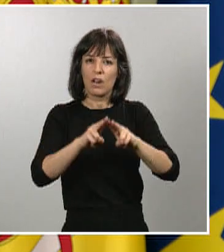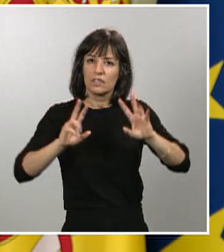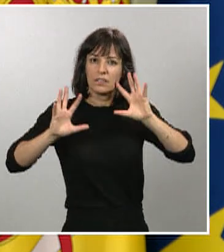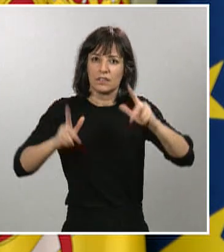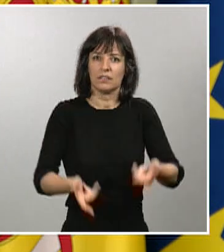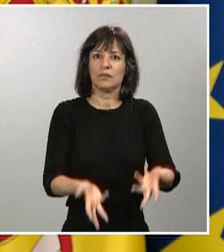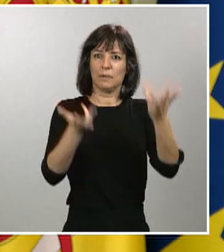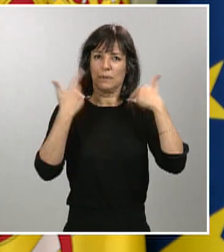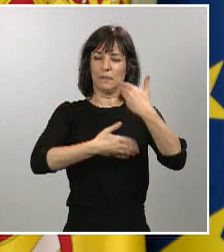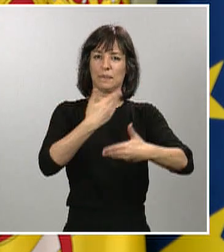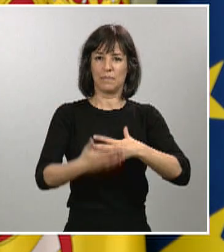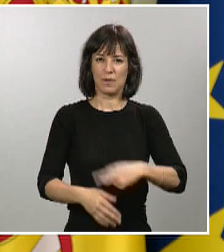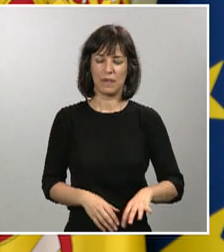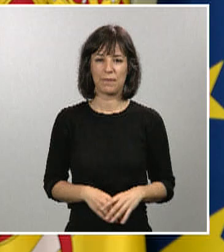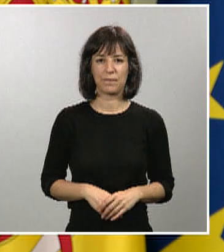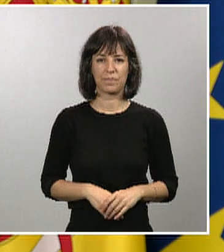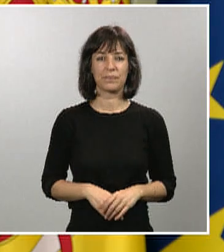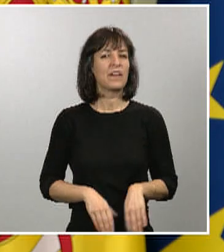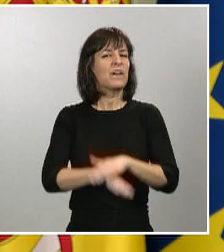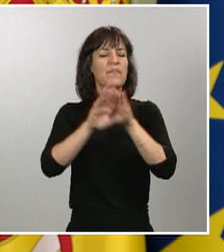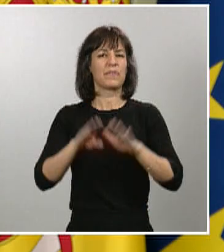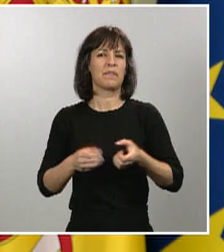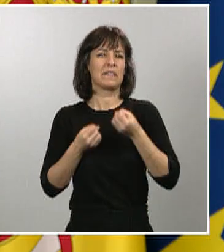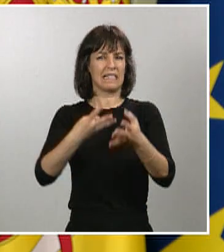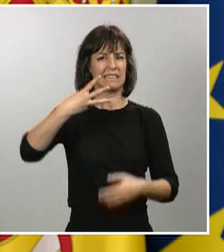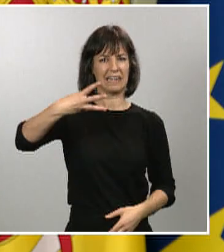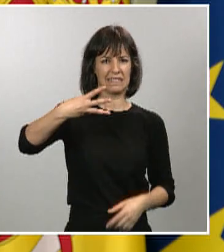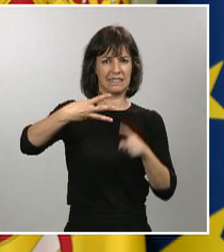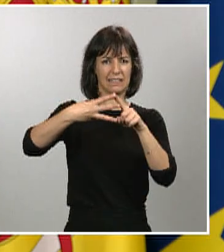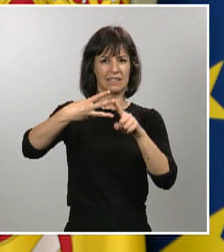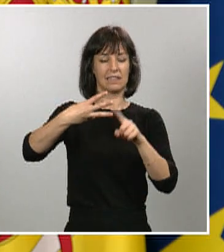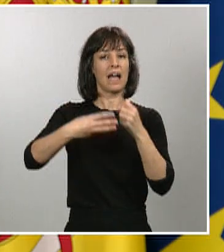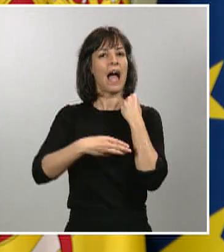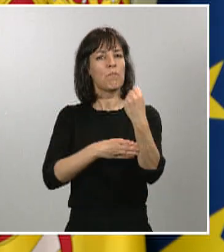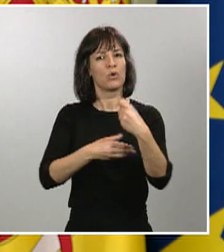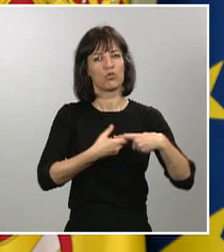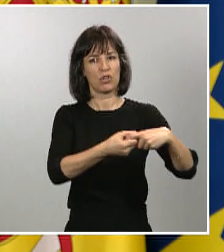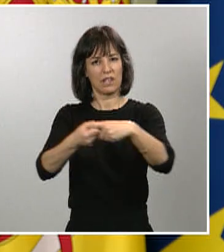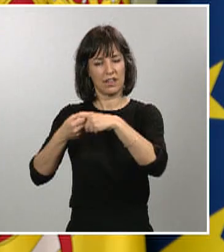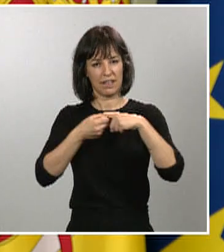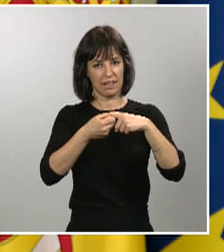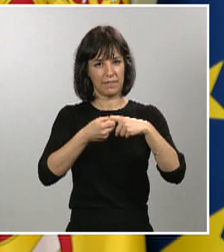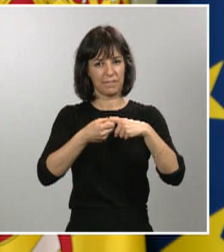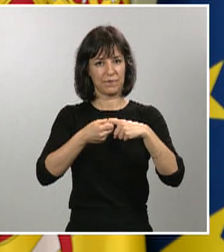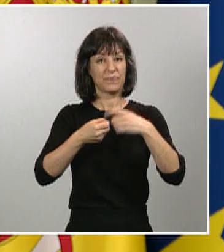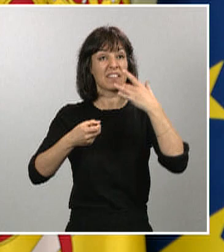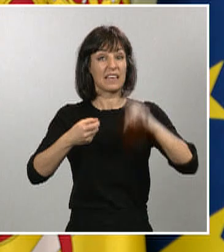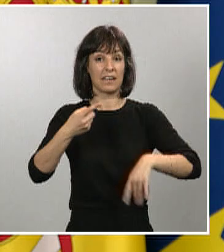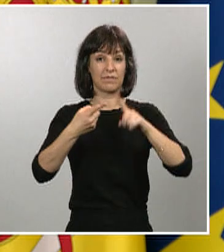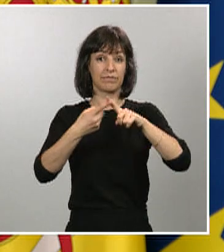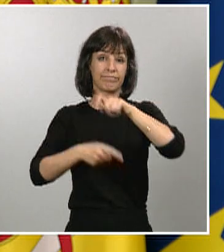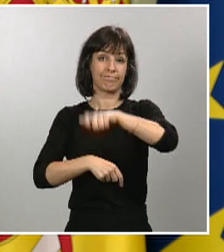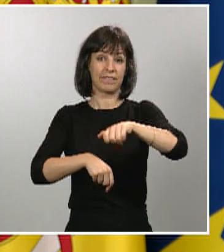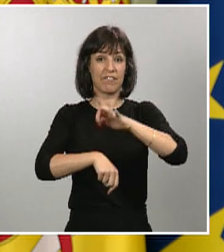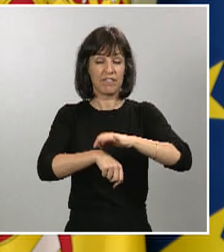acabar con tres mensajes de apoyo y de solidaridad. De apoyo y solidaridad a los enfermos y a sus familias que están